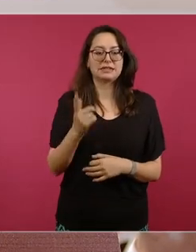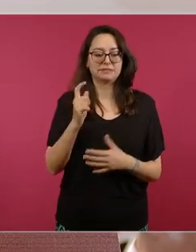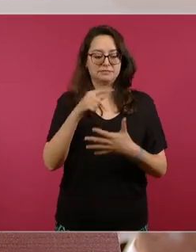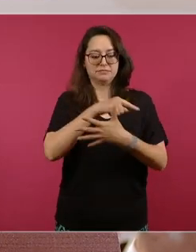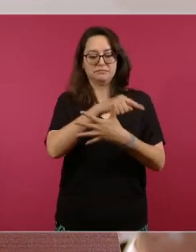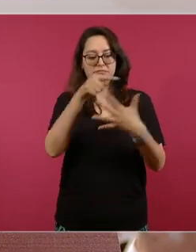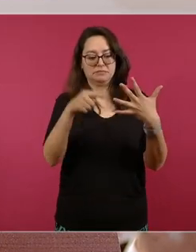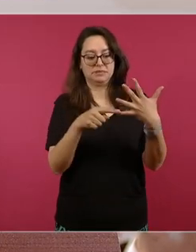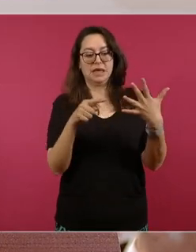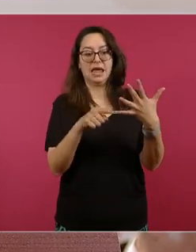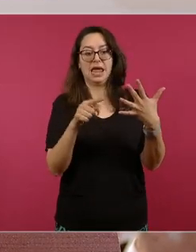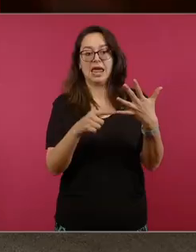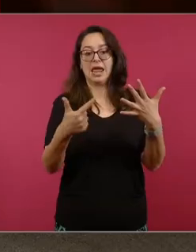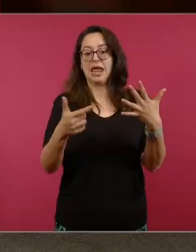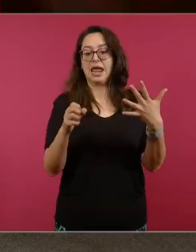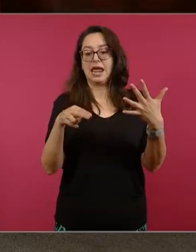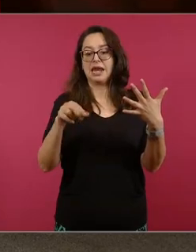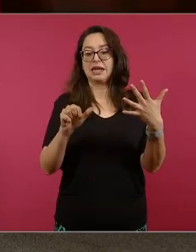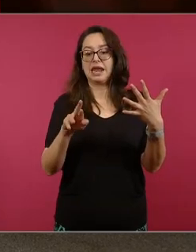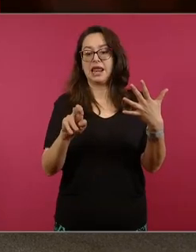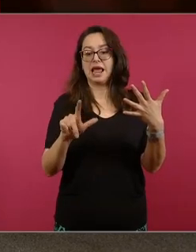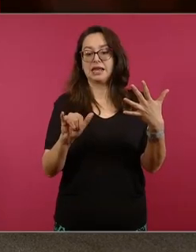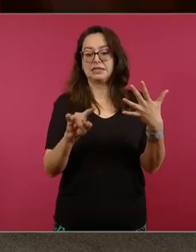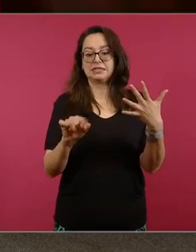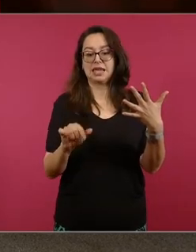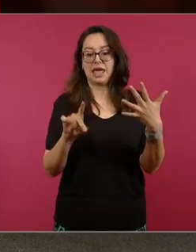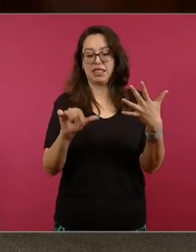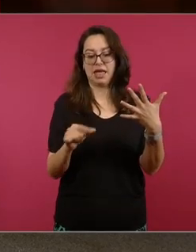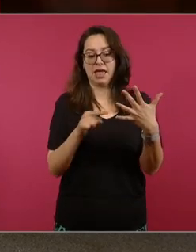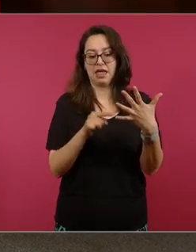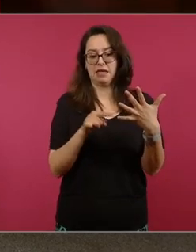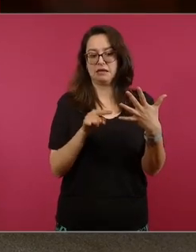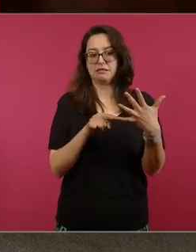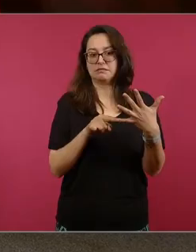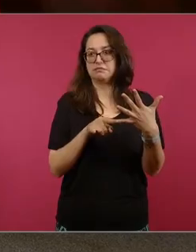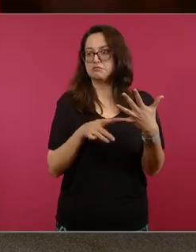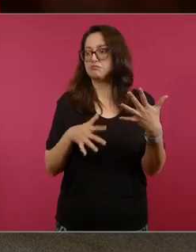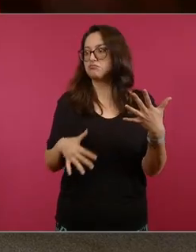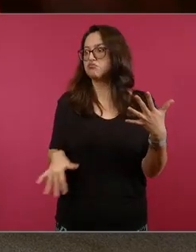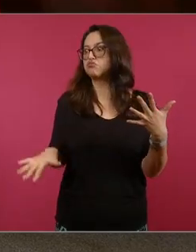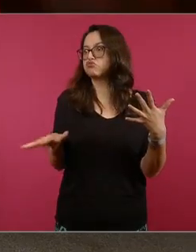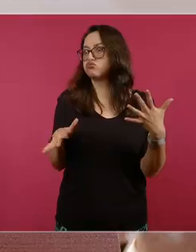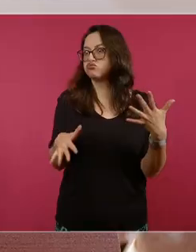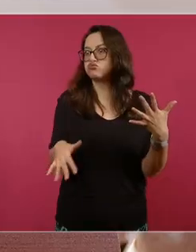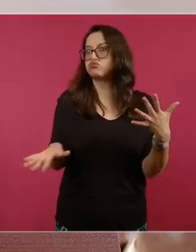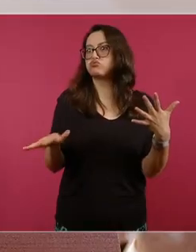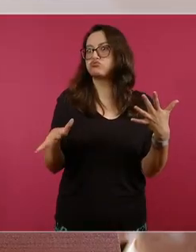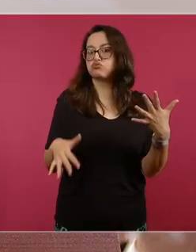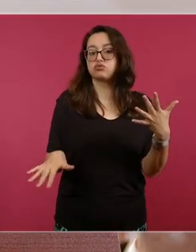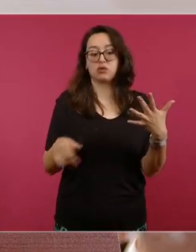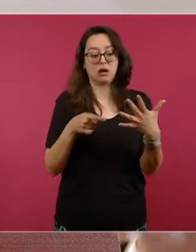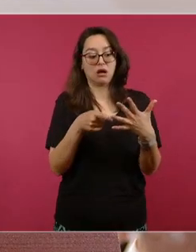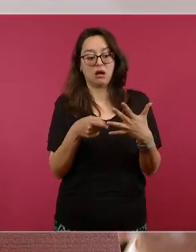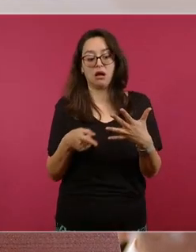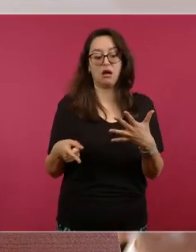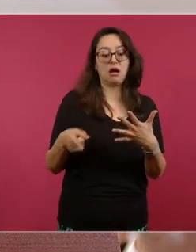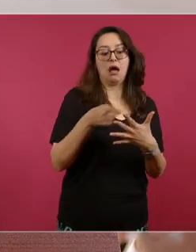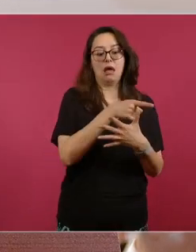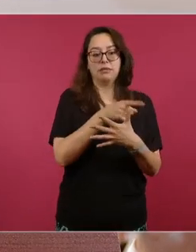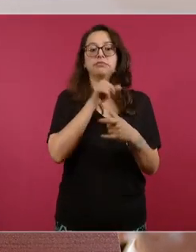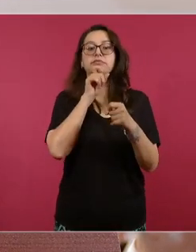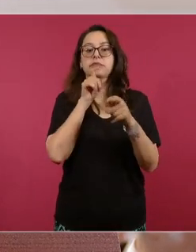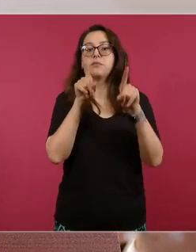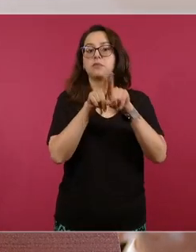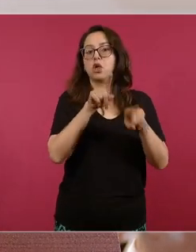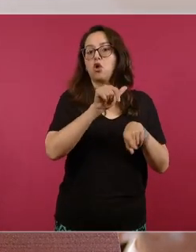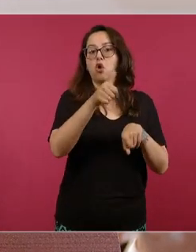generalizada no es la única que se realiza no solamente buscamos en los registros administrativos o en